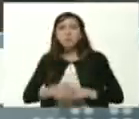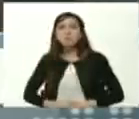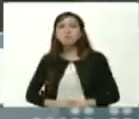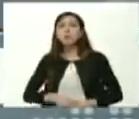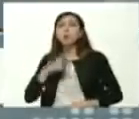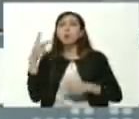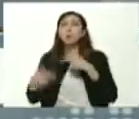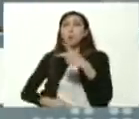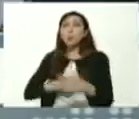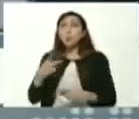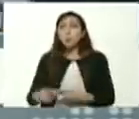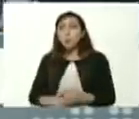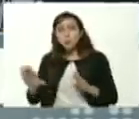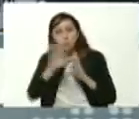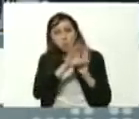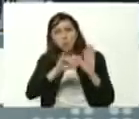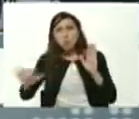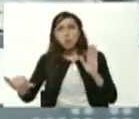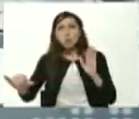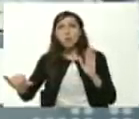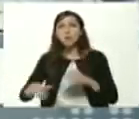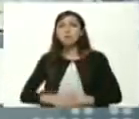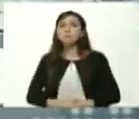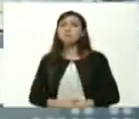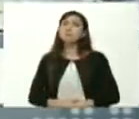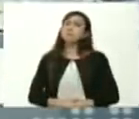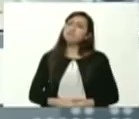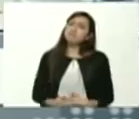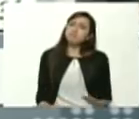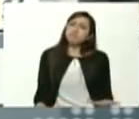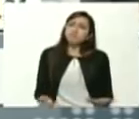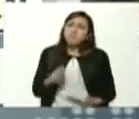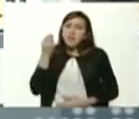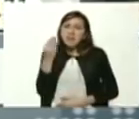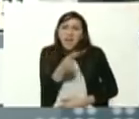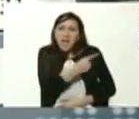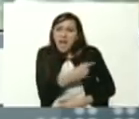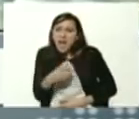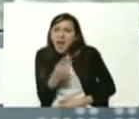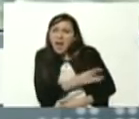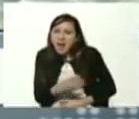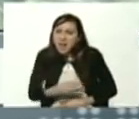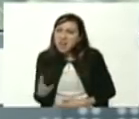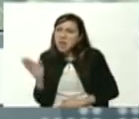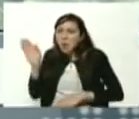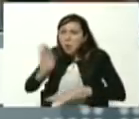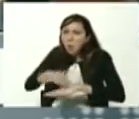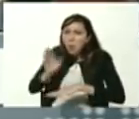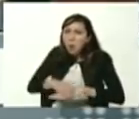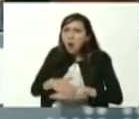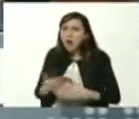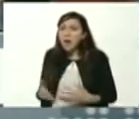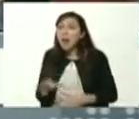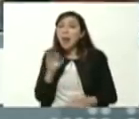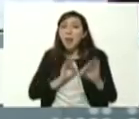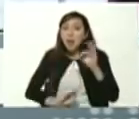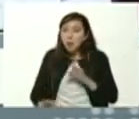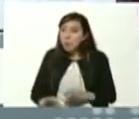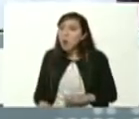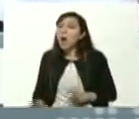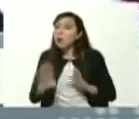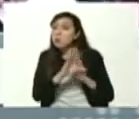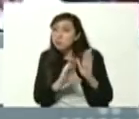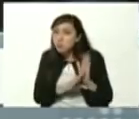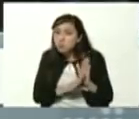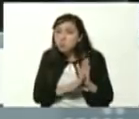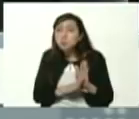proceso constituyente quien iba a pensar que en Chile se iba a convocar y se iba a elegir una constituyente